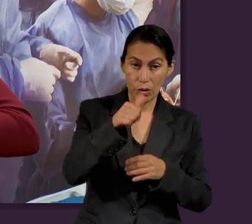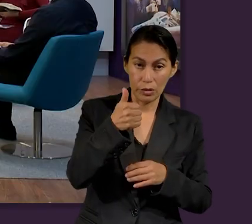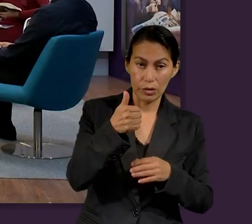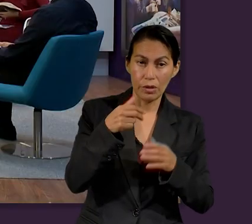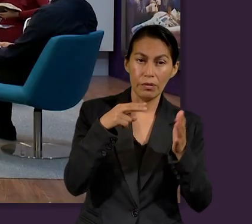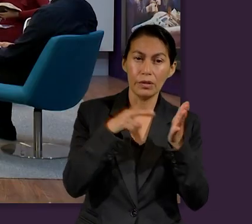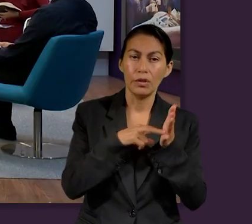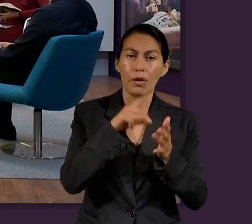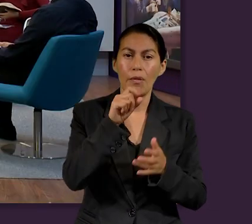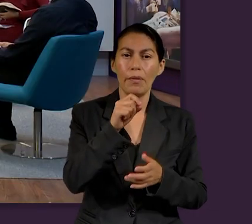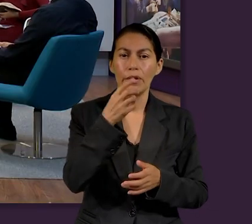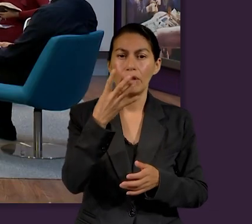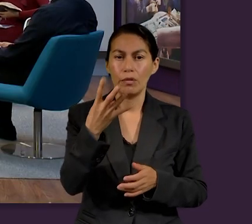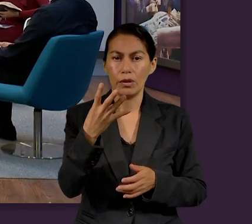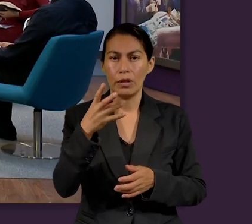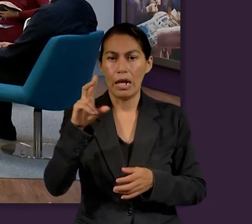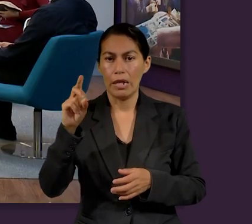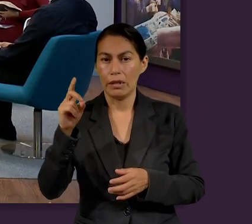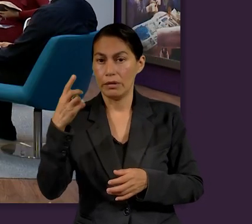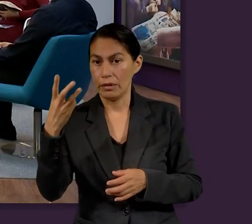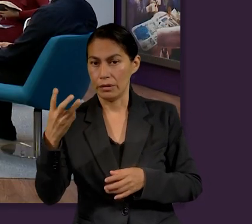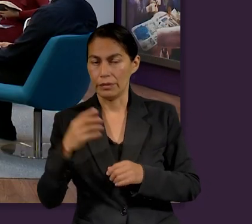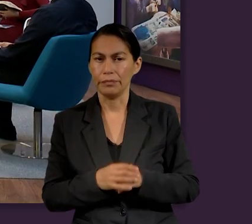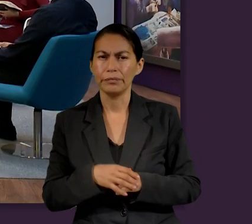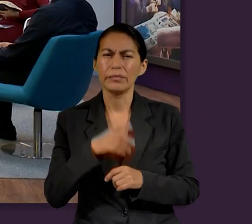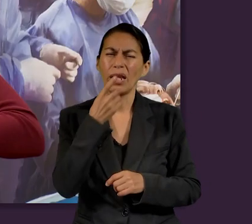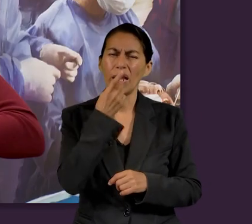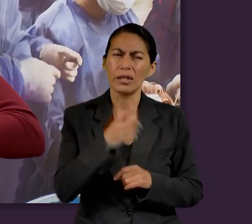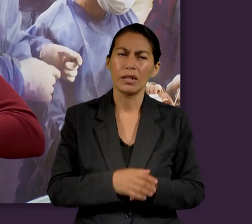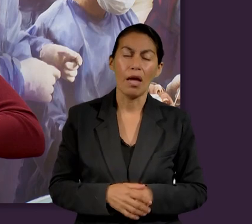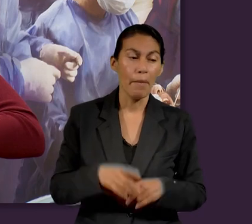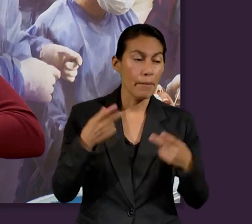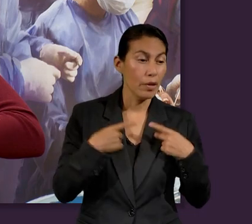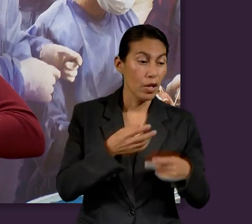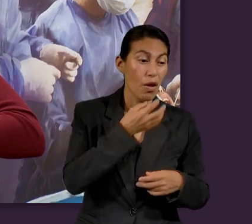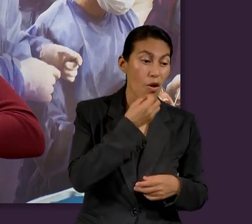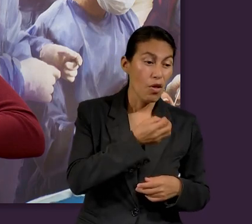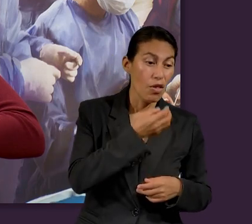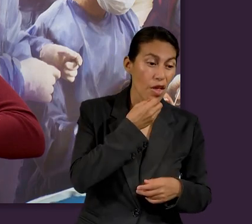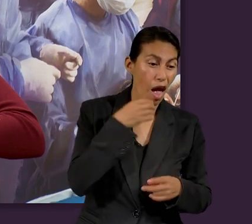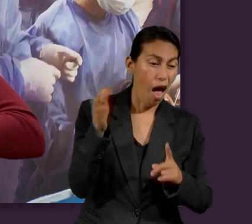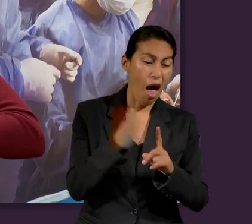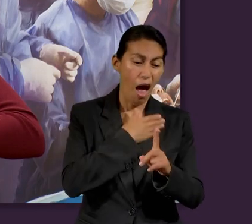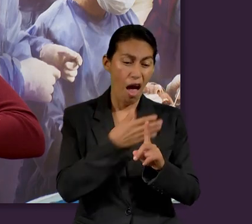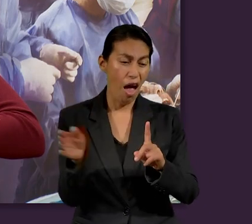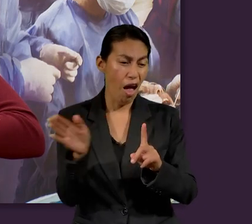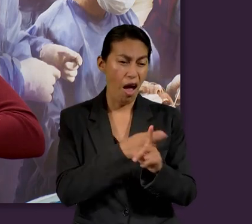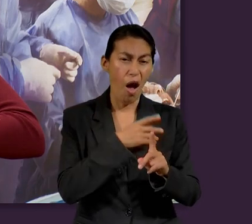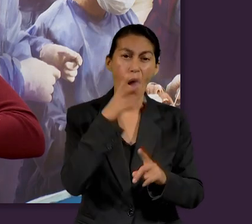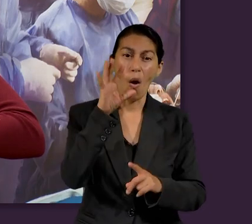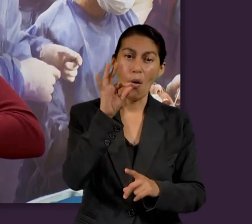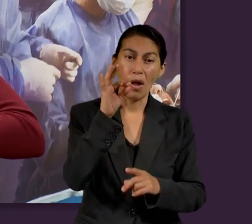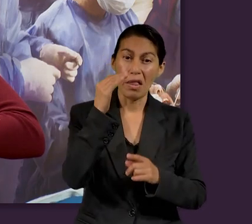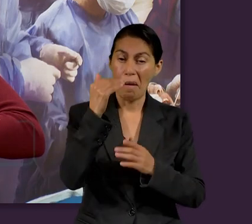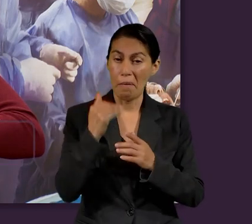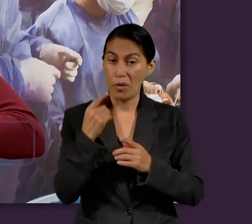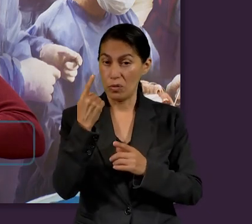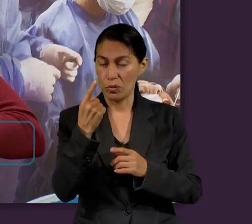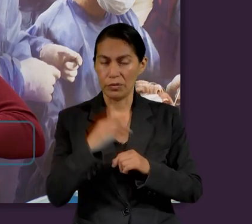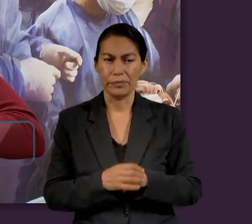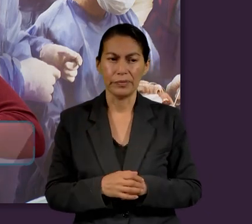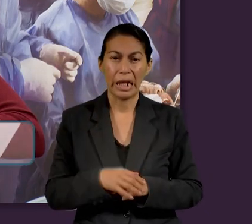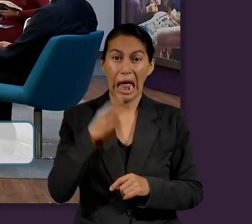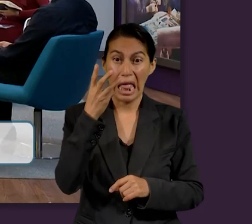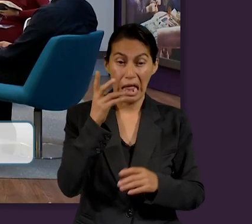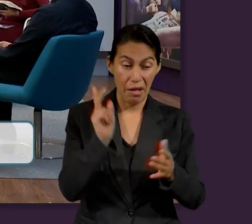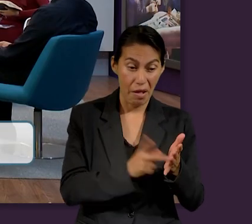¿Qué nos dice? De los judíos, 5 veces he recibido 40 azotes menos 1, 3 veces he sido azotado